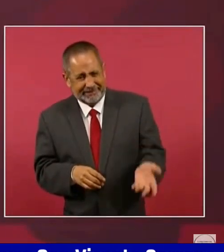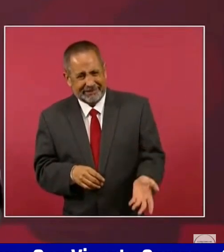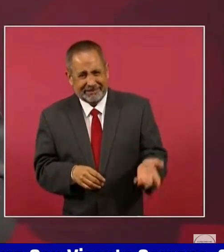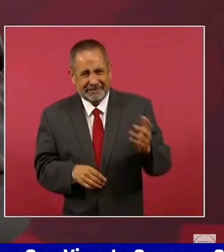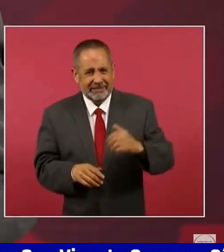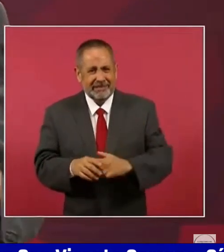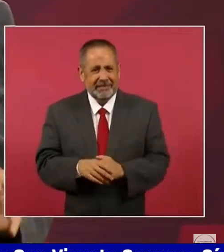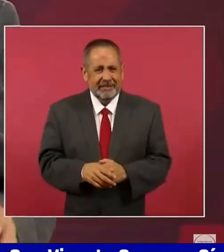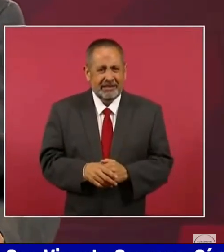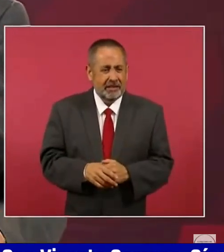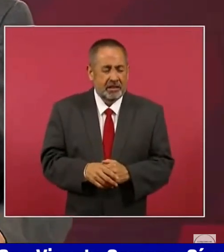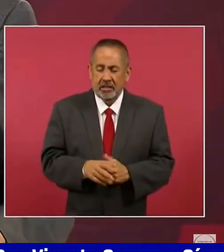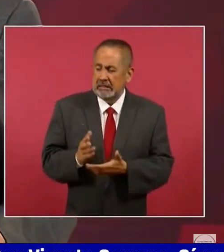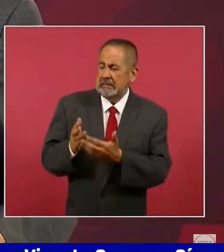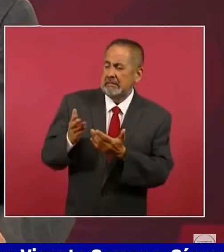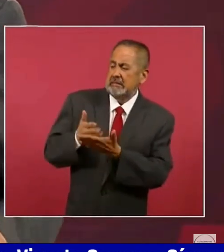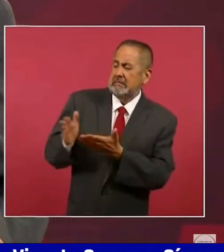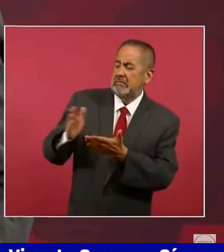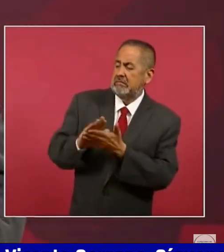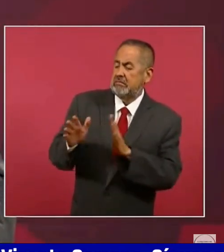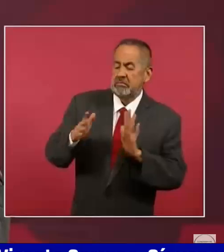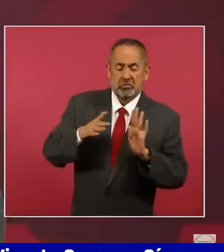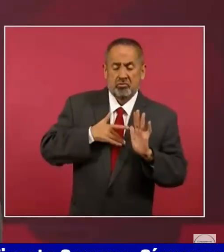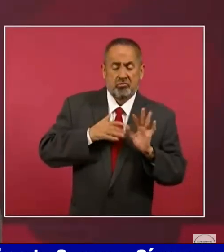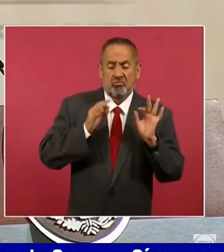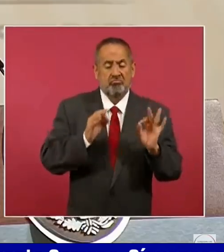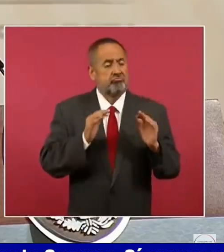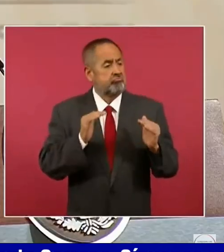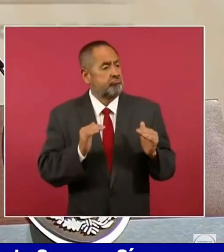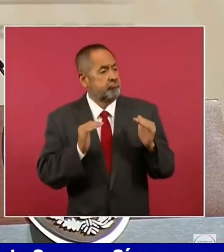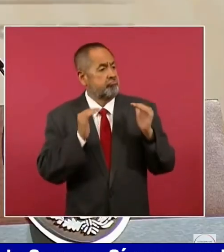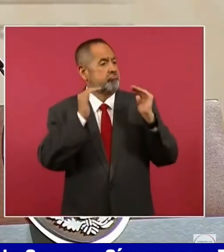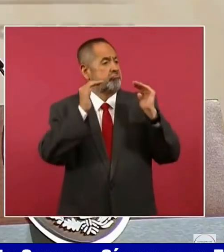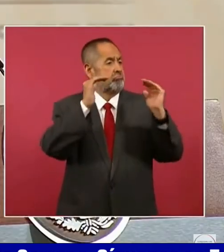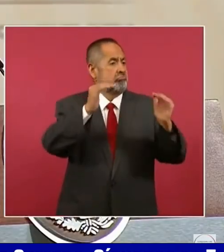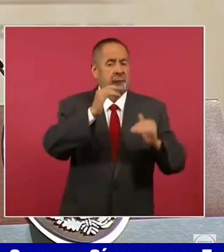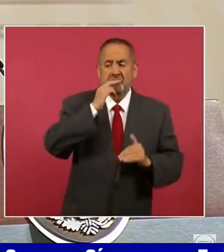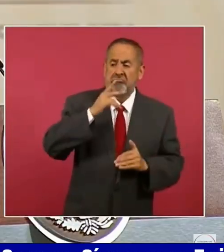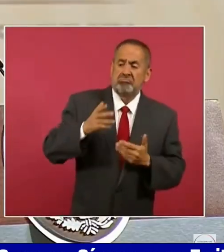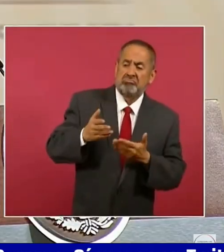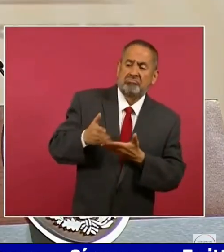baños de pureza y se sienten superiores,